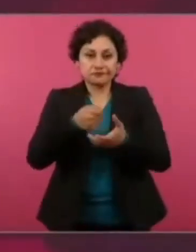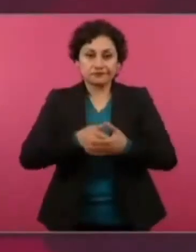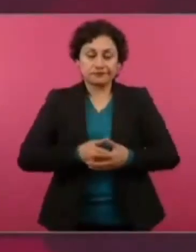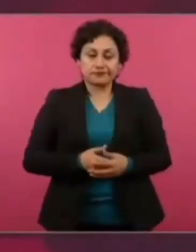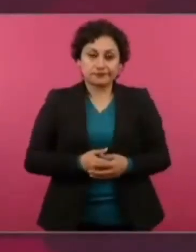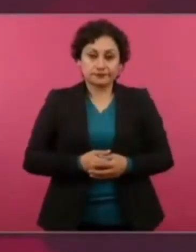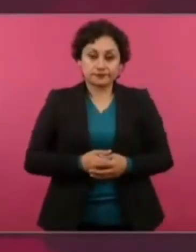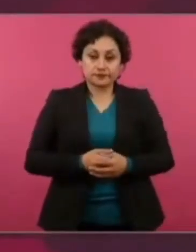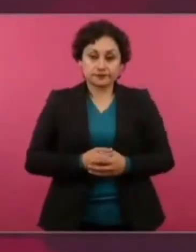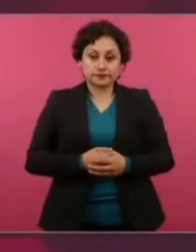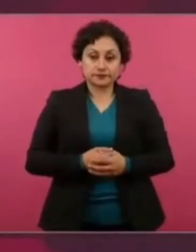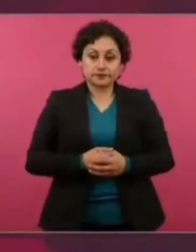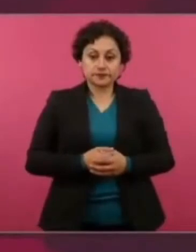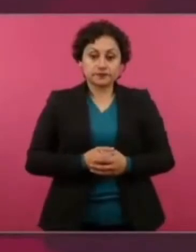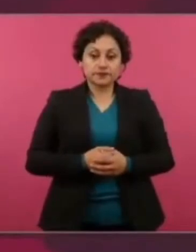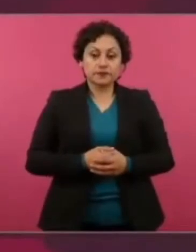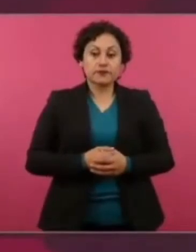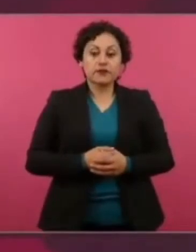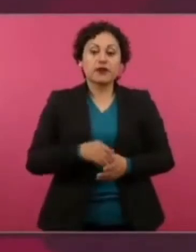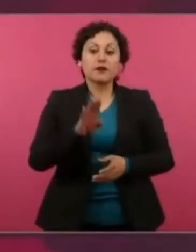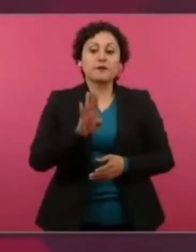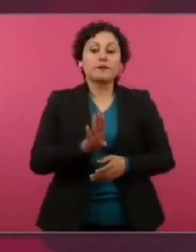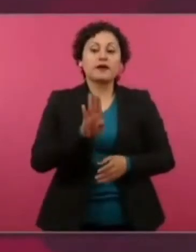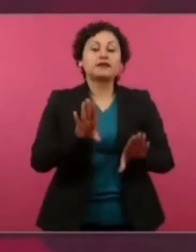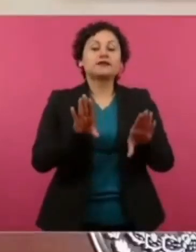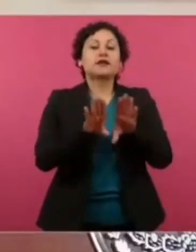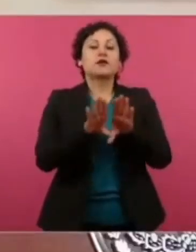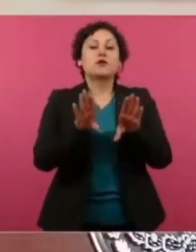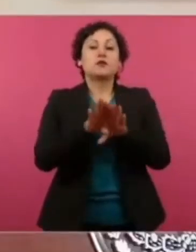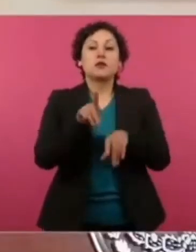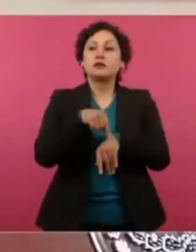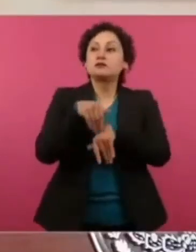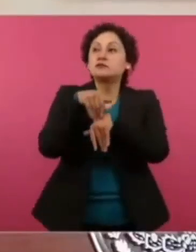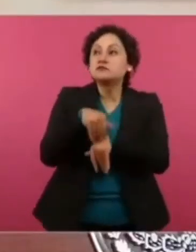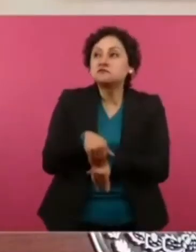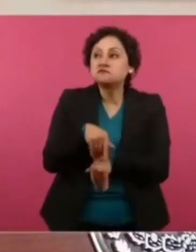Como vasallos, obedeciendo, callando.